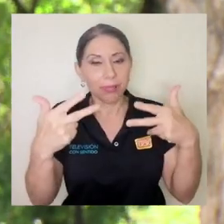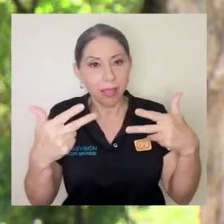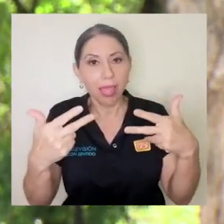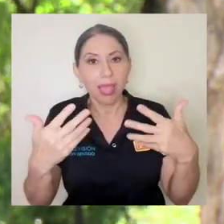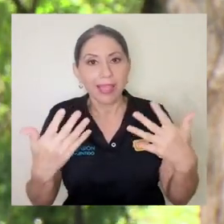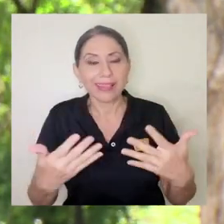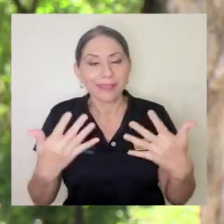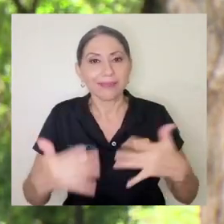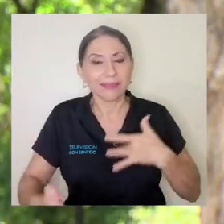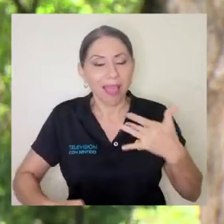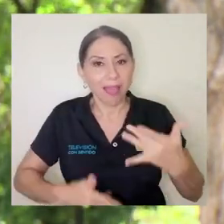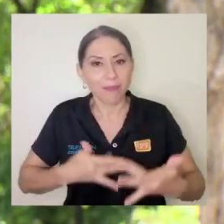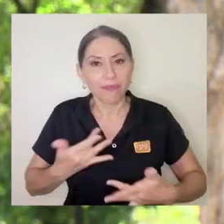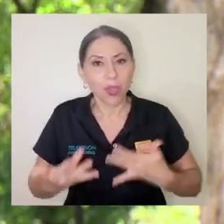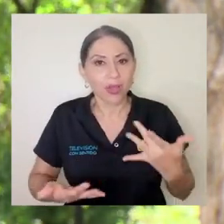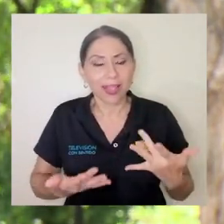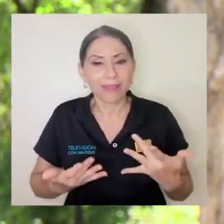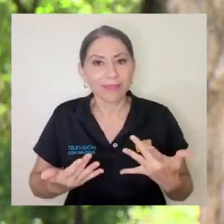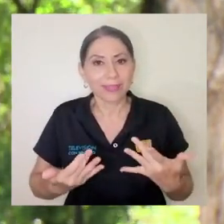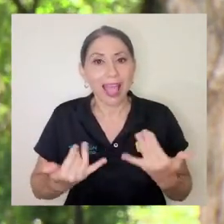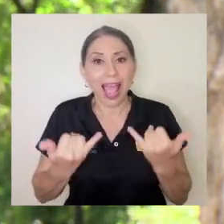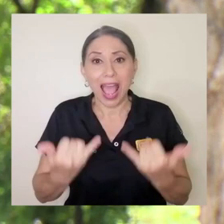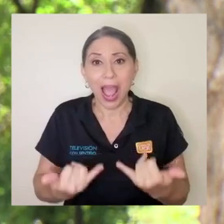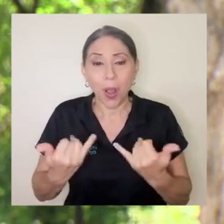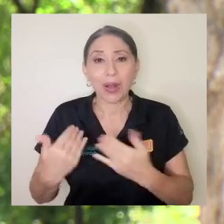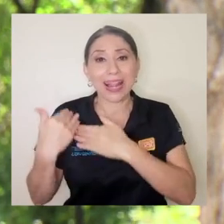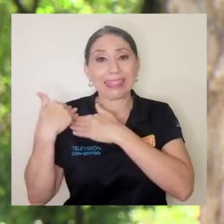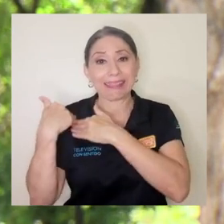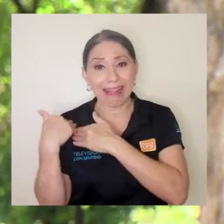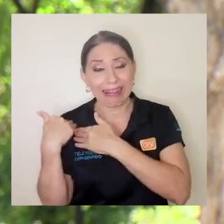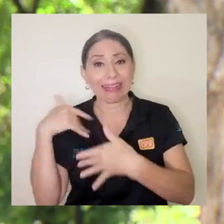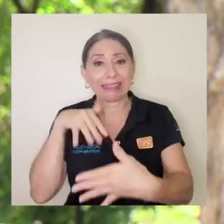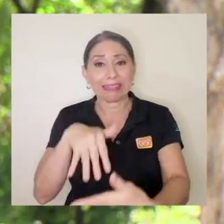las cargas acá en mi casa son muy pesadas que ese es otro factor